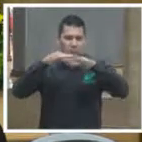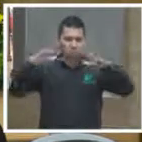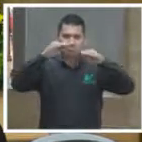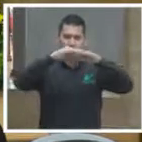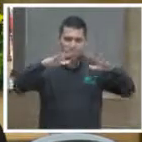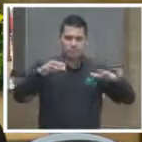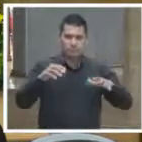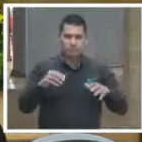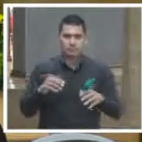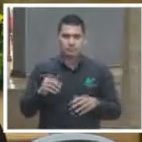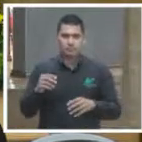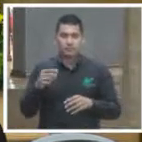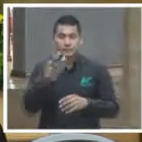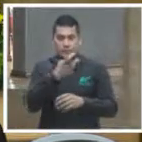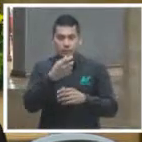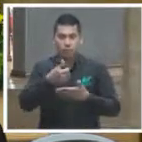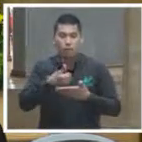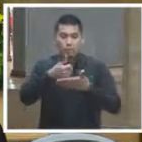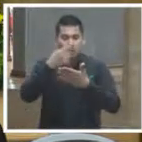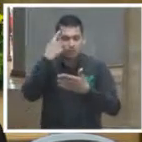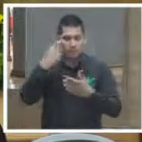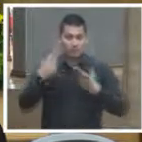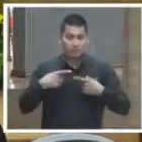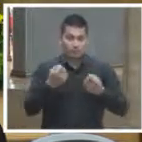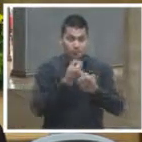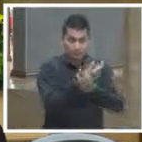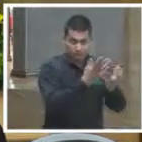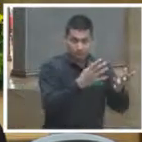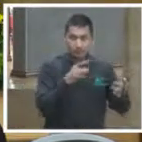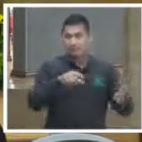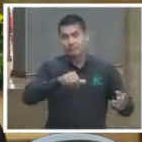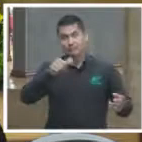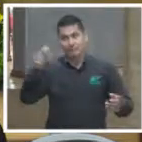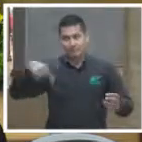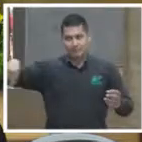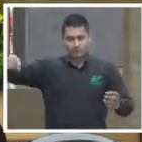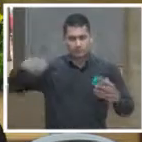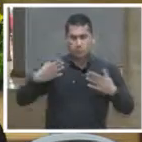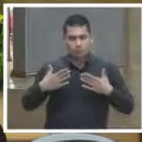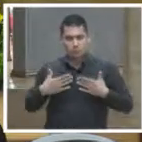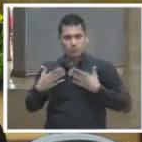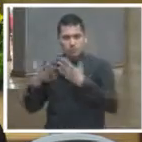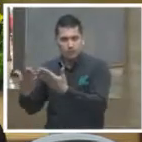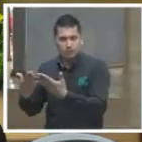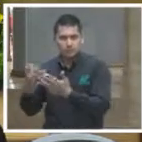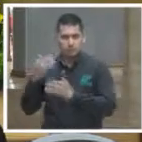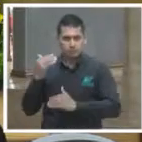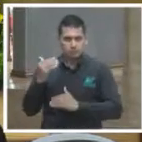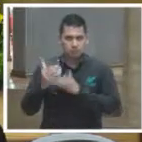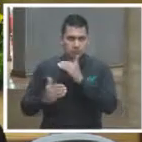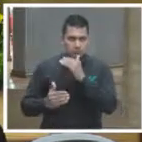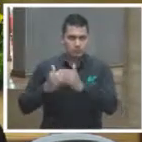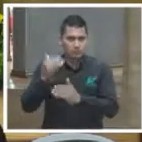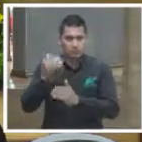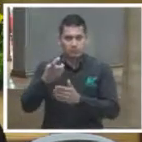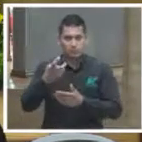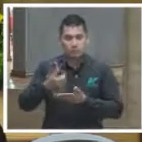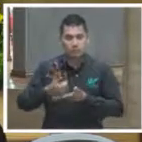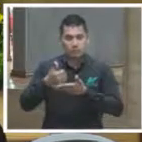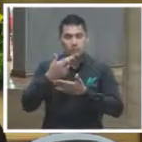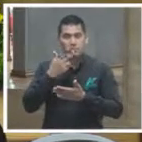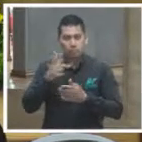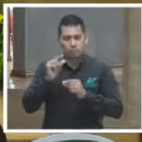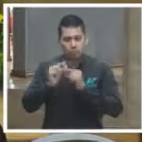entonces como comunidades interconectadas son quizá mejores condiciones para construir esa